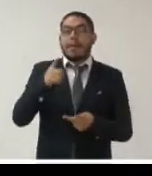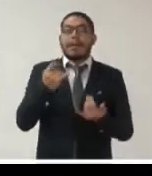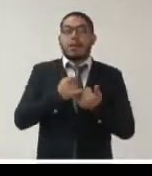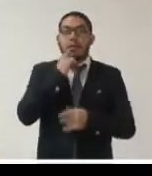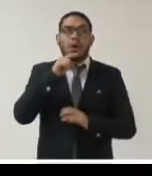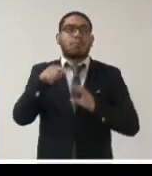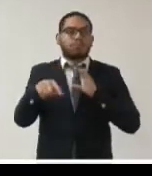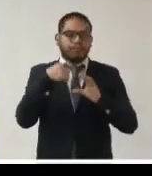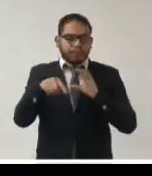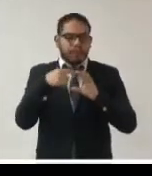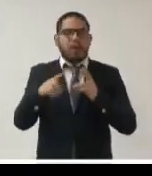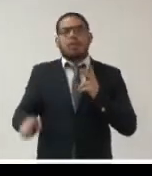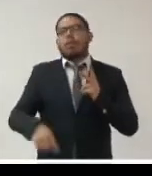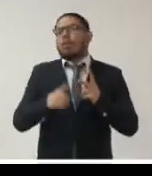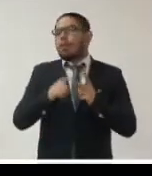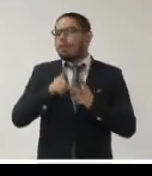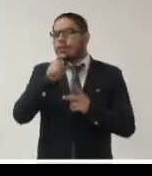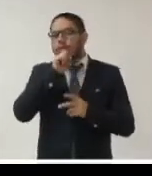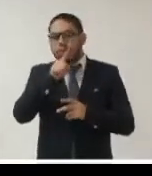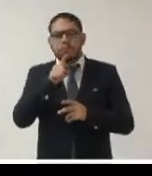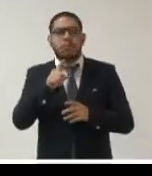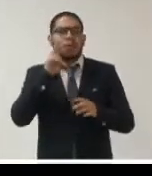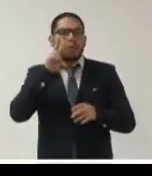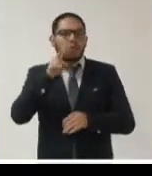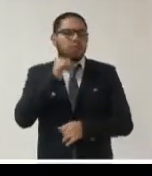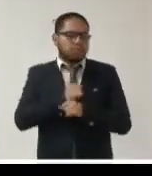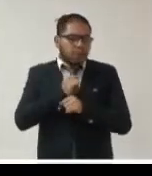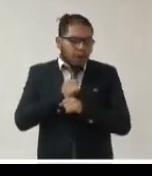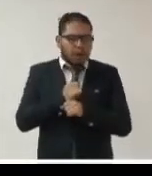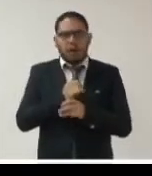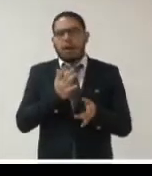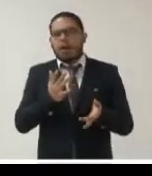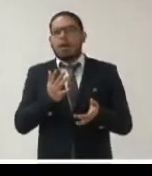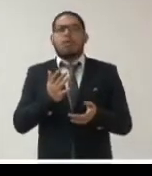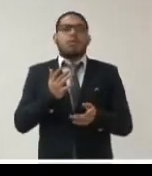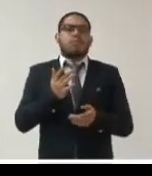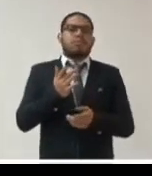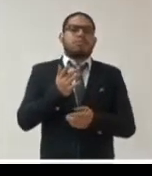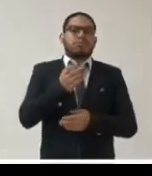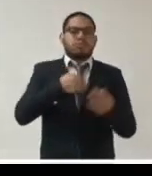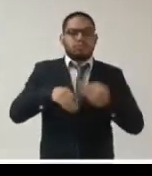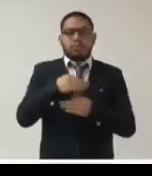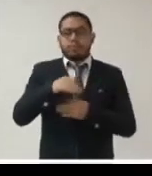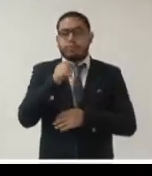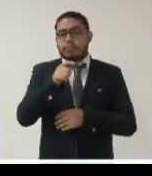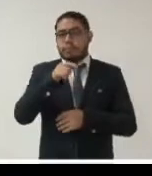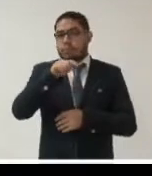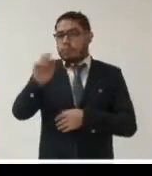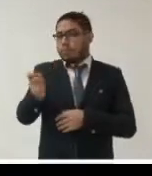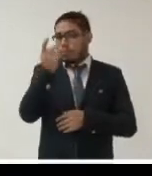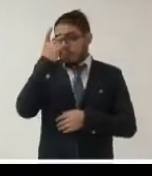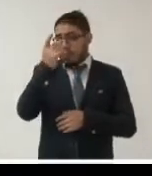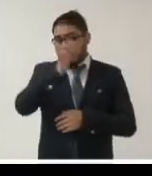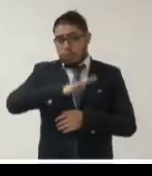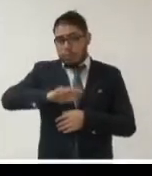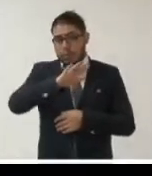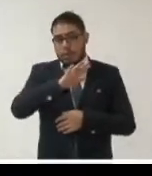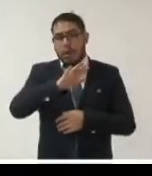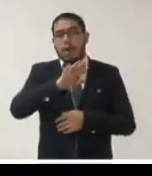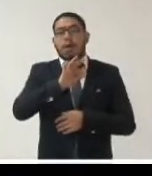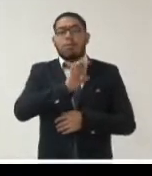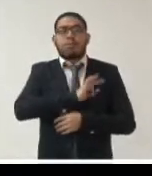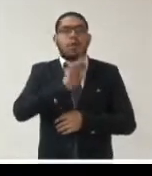electrónico desde las mesas de partes virtuales que se han ido instalando en todo el estado peruano hemos pedido hemos podido apreciar